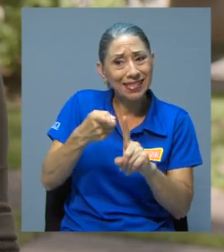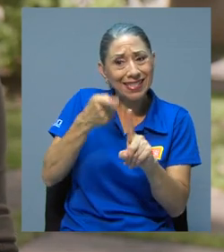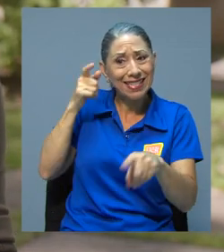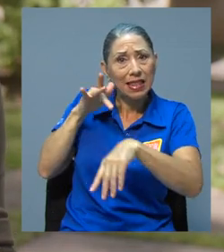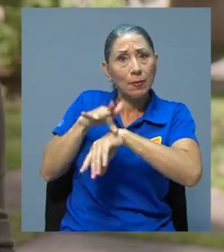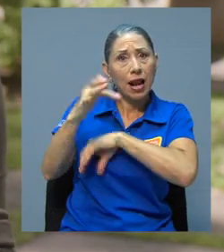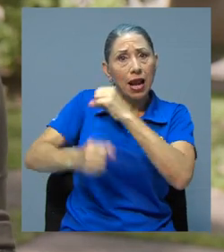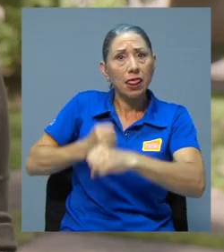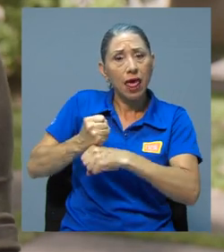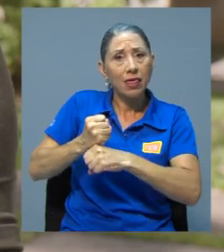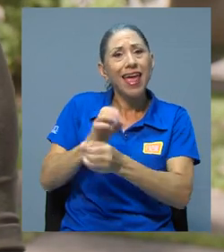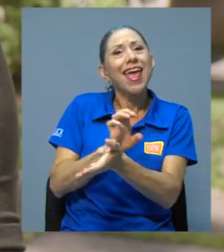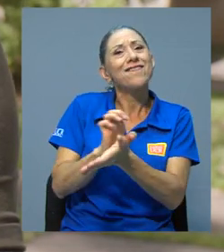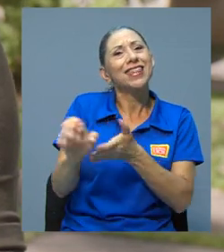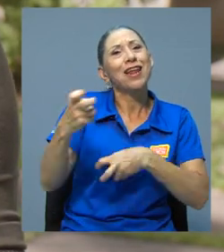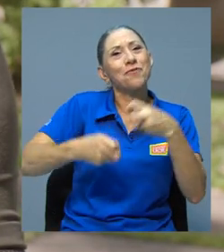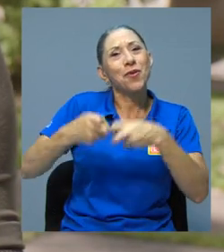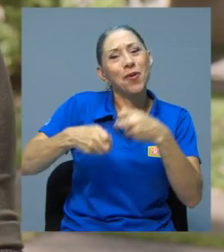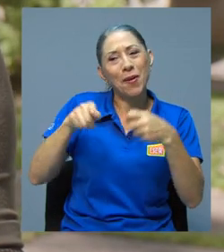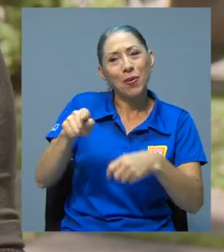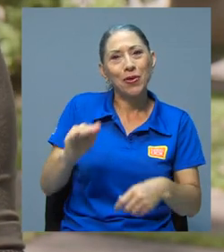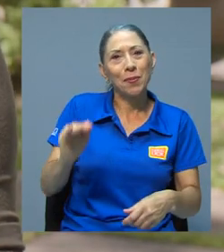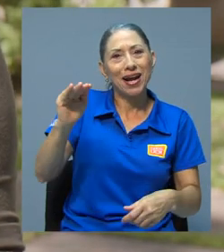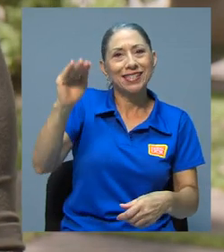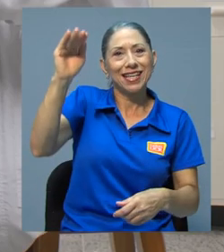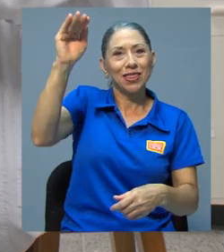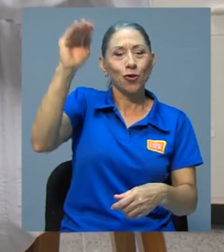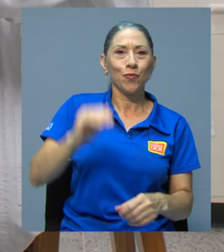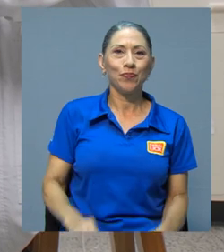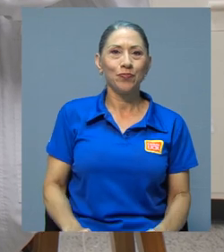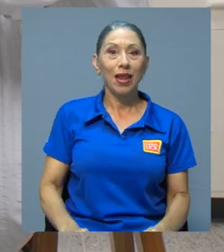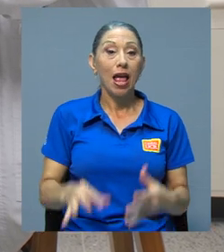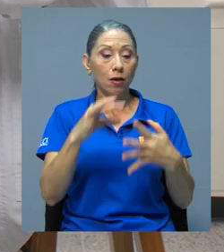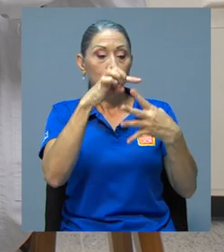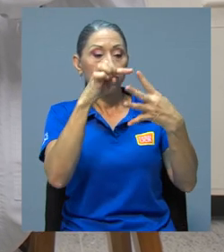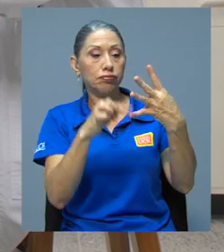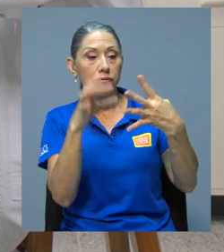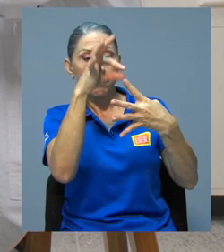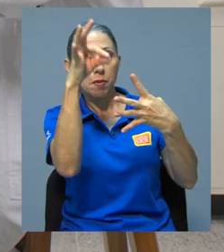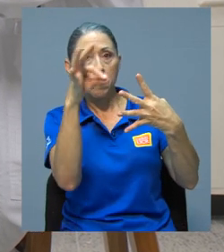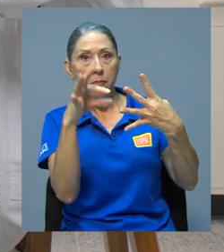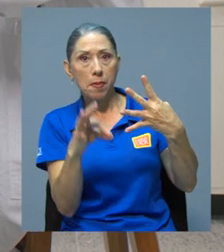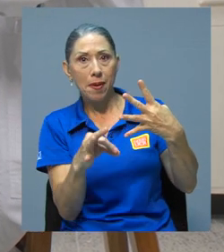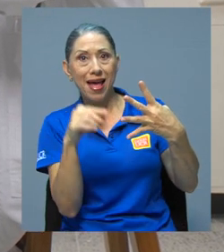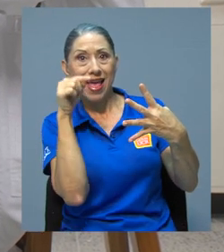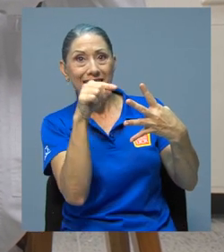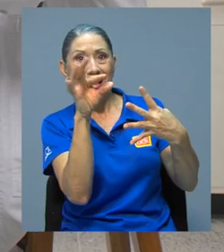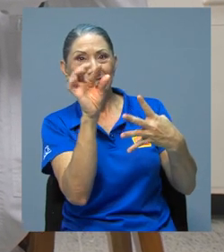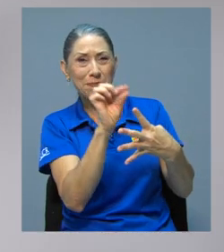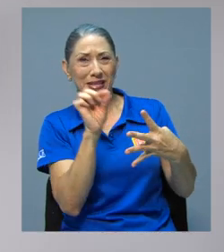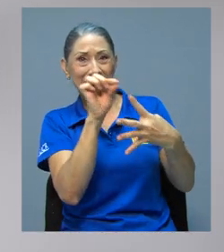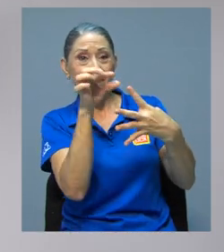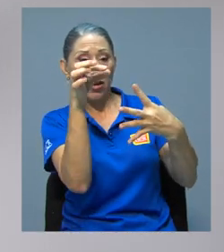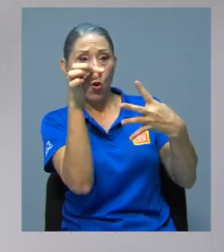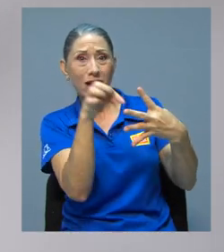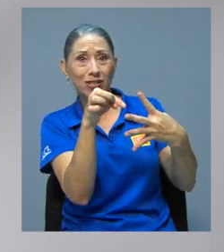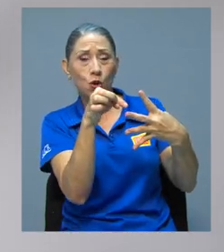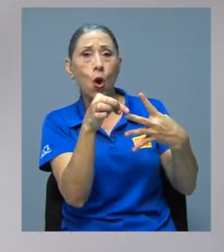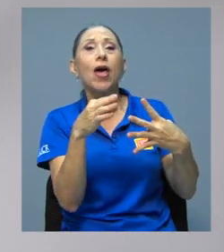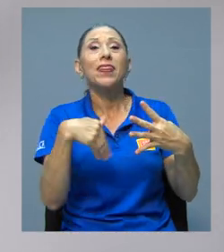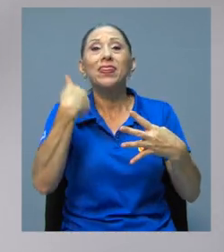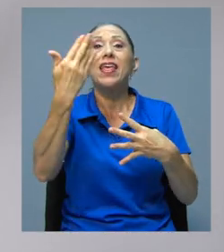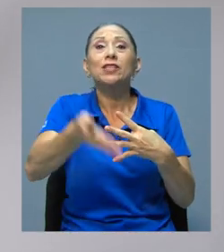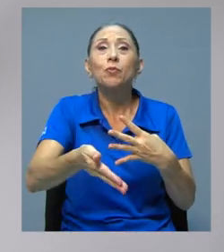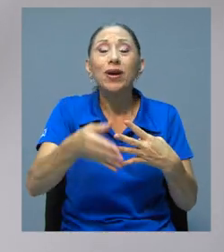evitar que esto se haga un problema mayor cuando van creciendo. La escogencia de estos cuatro biomarcadores en específico se dio tras hallar